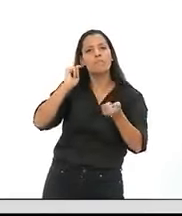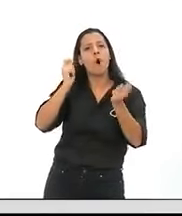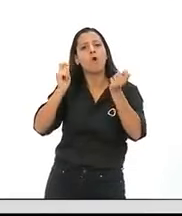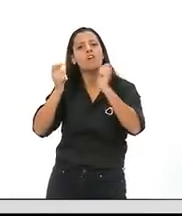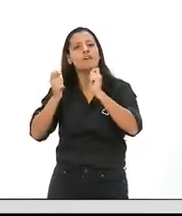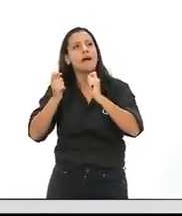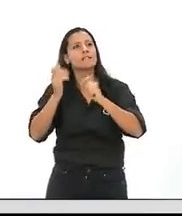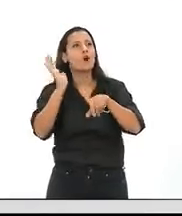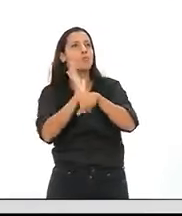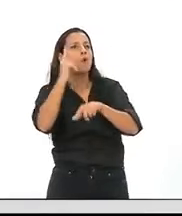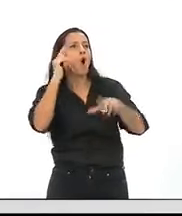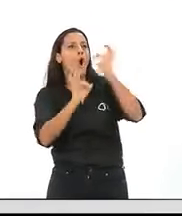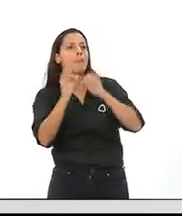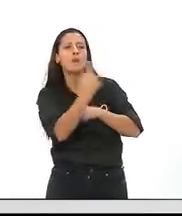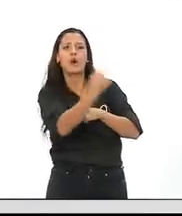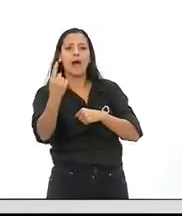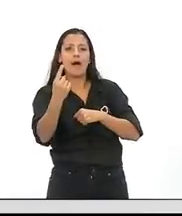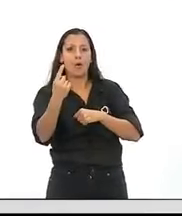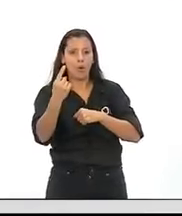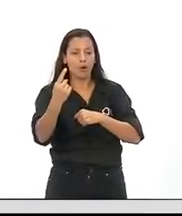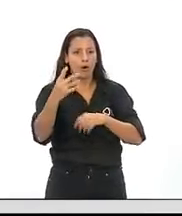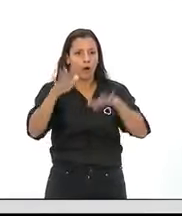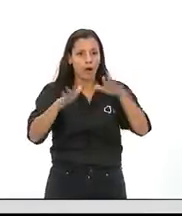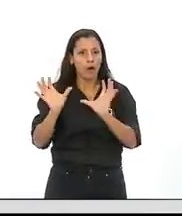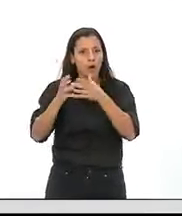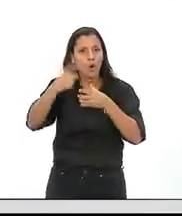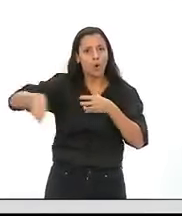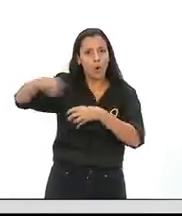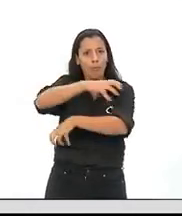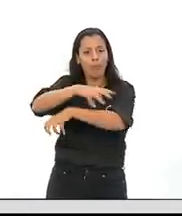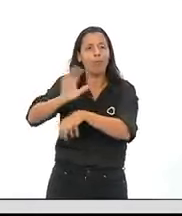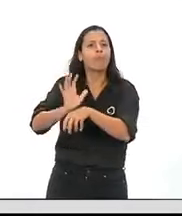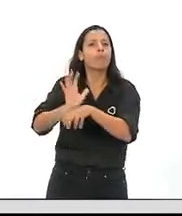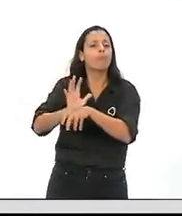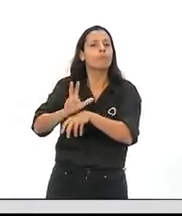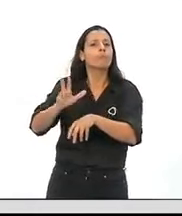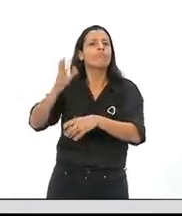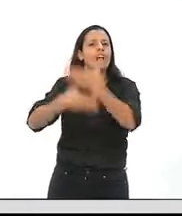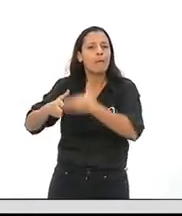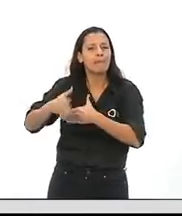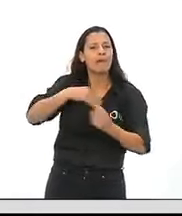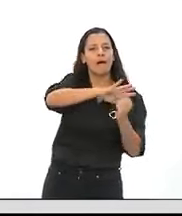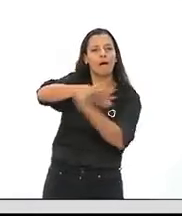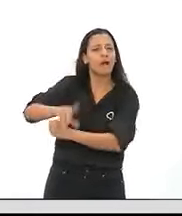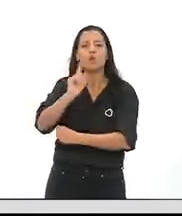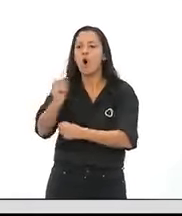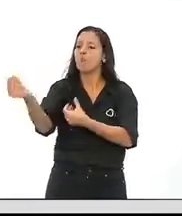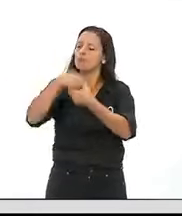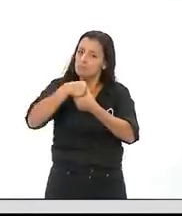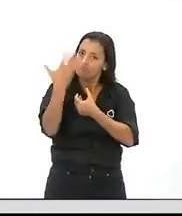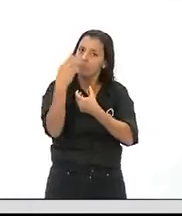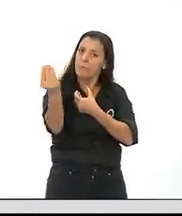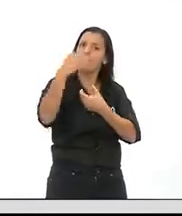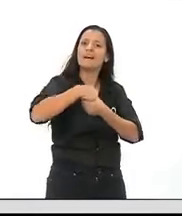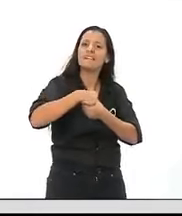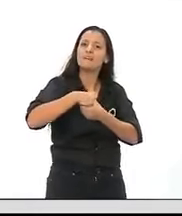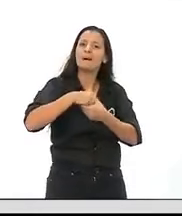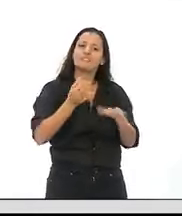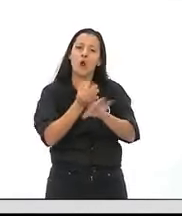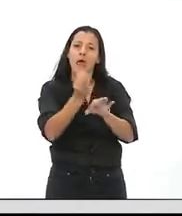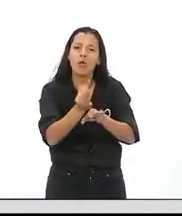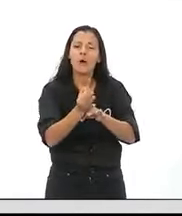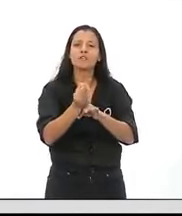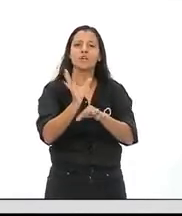sociedad y la consideración que se tiene sobre nosotros, es eso, interpelando con participación política concreta, con educación,